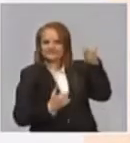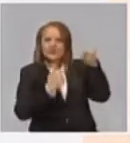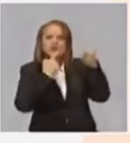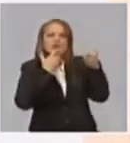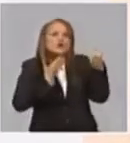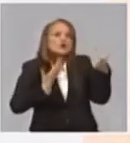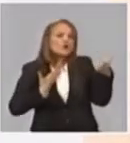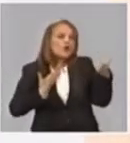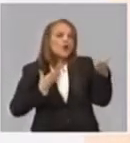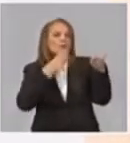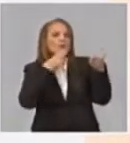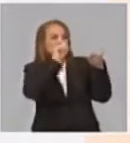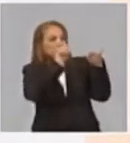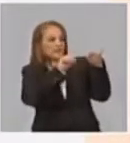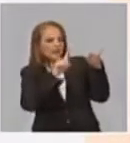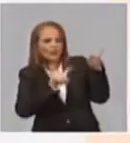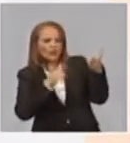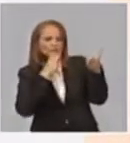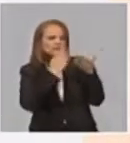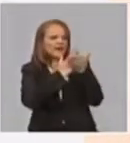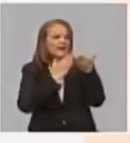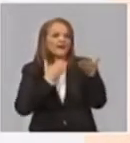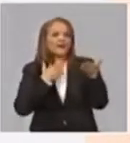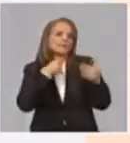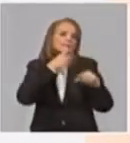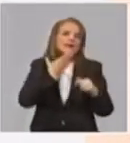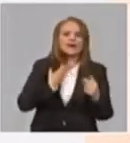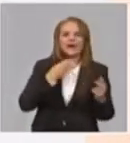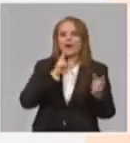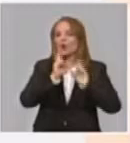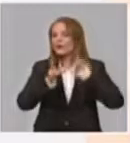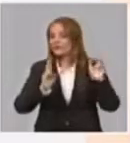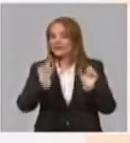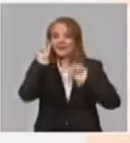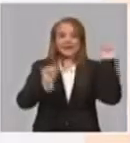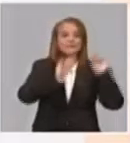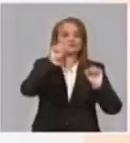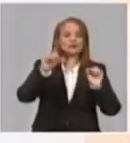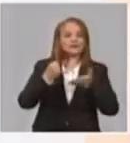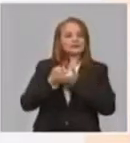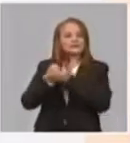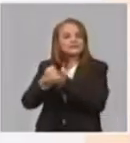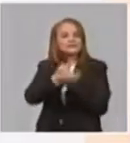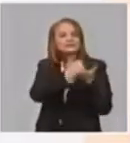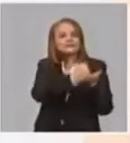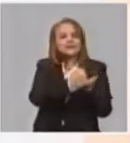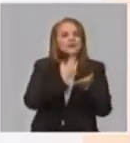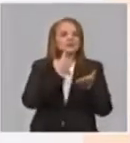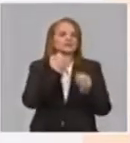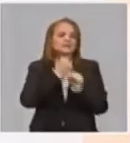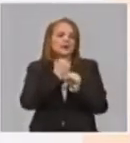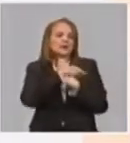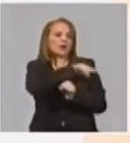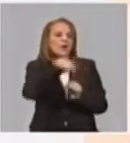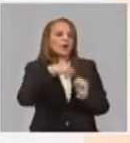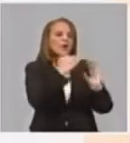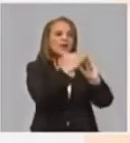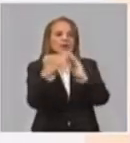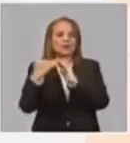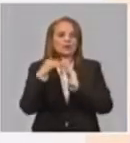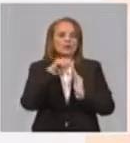trabajo del enfrentamiento a la COVID en las comunidades. La hemos enviado a nuestras delegaciones del Ministerio de Ciencia